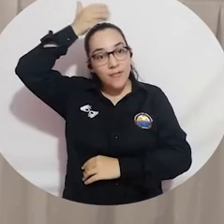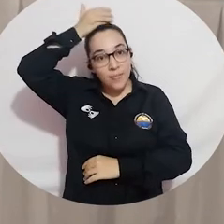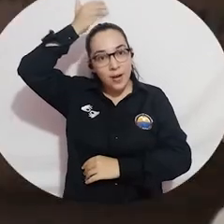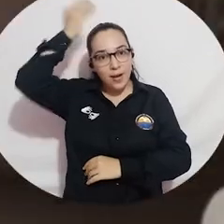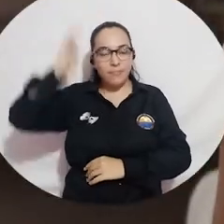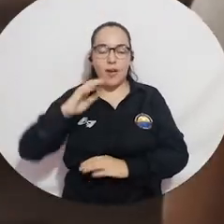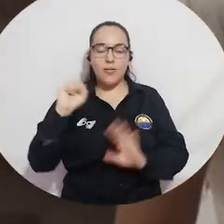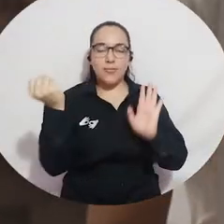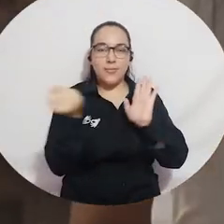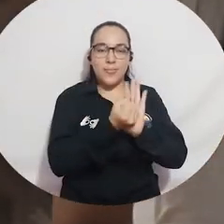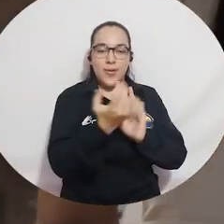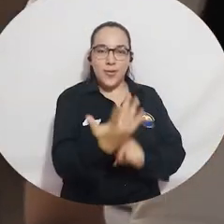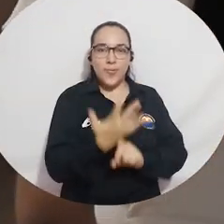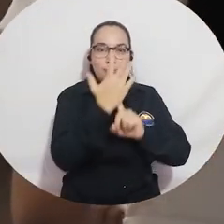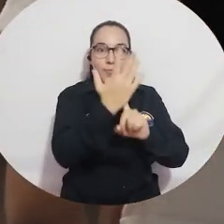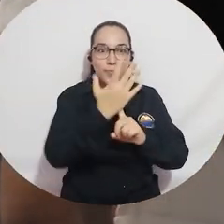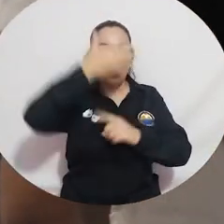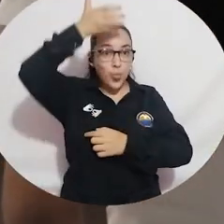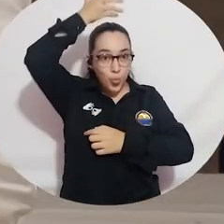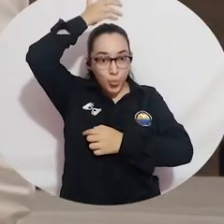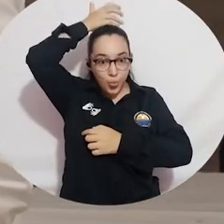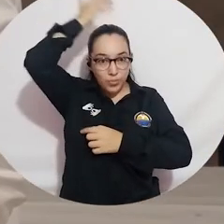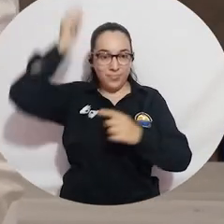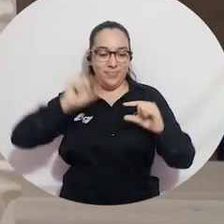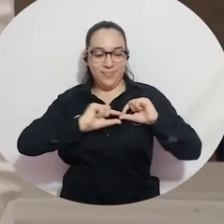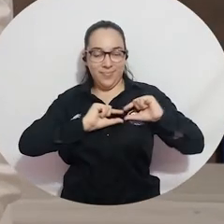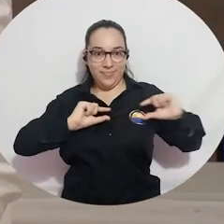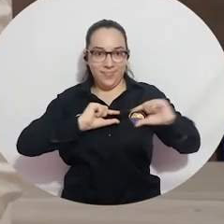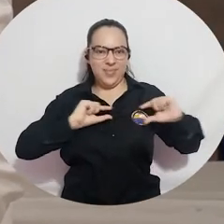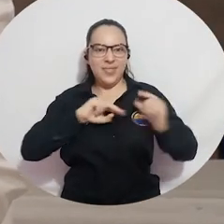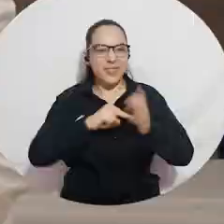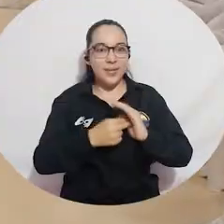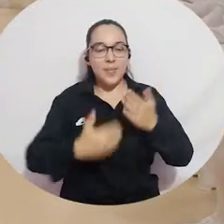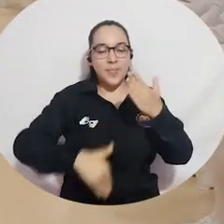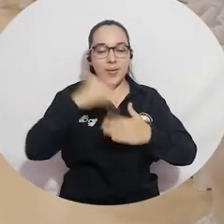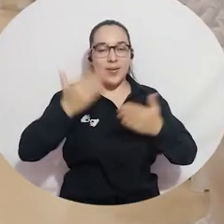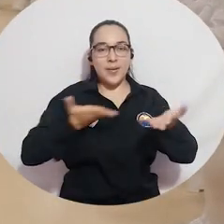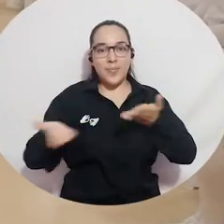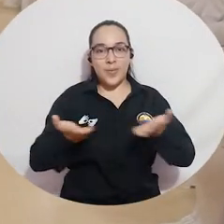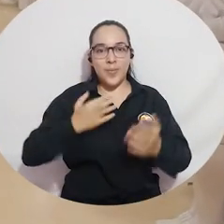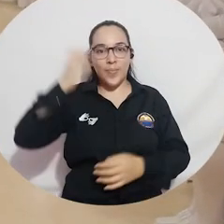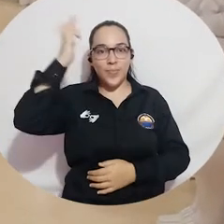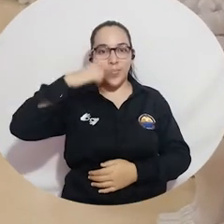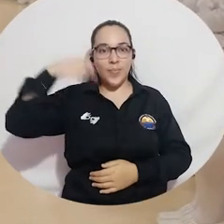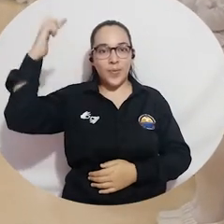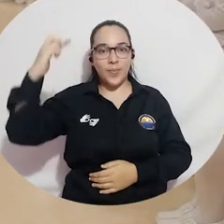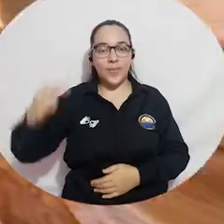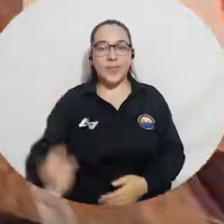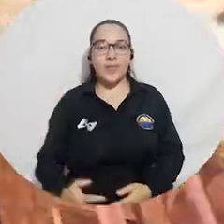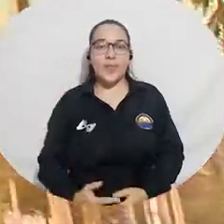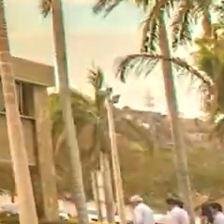Magdalena recibieron el símbolo de la luz, las tocas y las placas que representan el inicio de su servicio profesional.